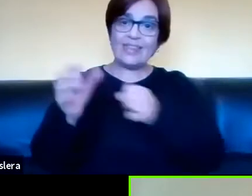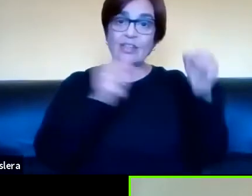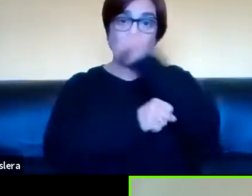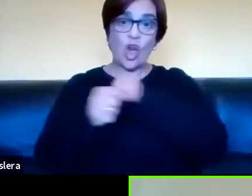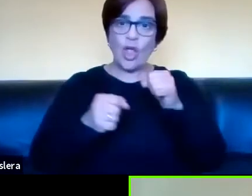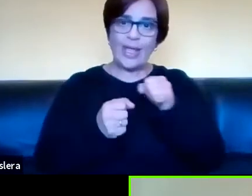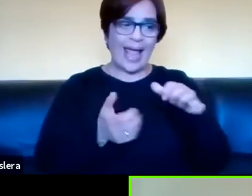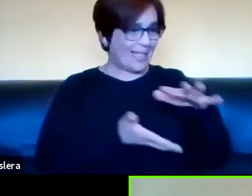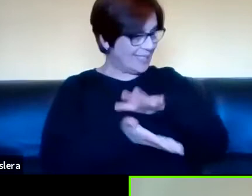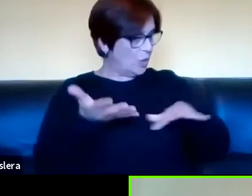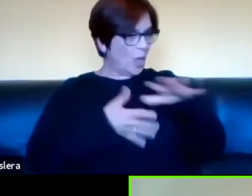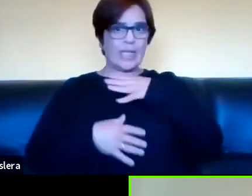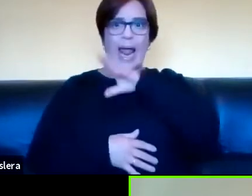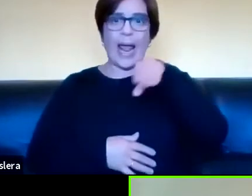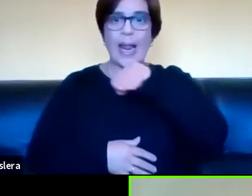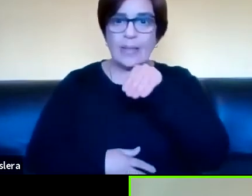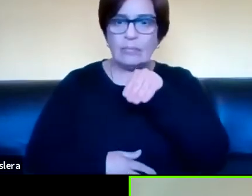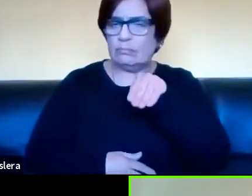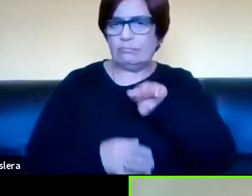contexto de enunciación.